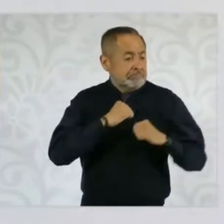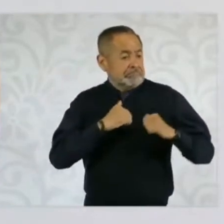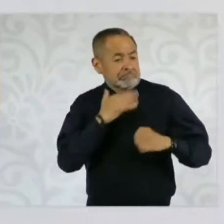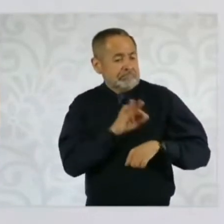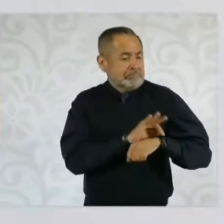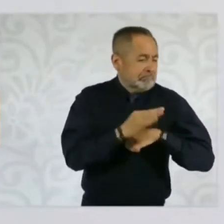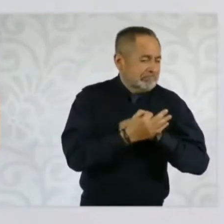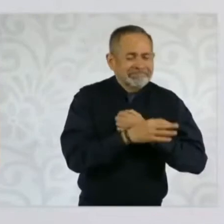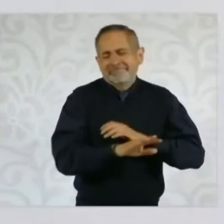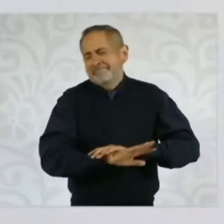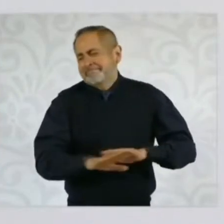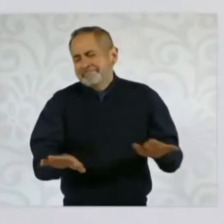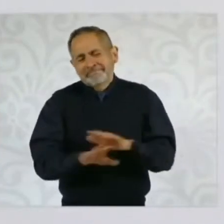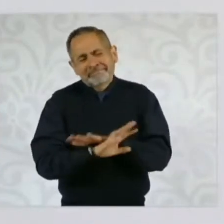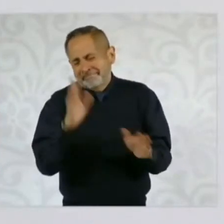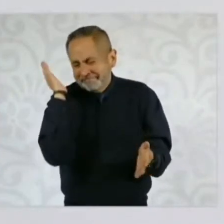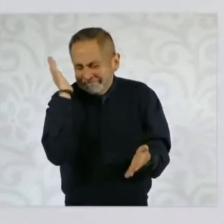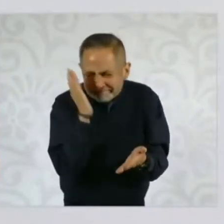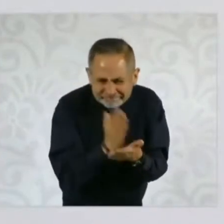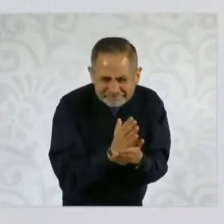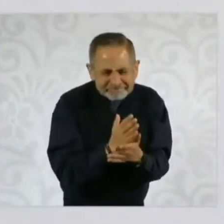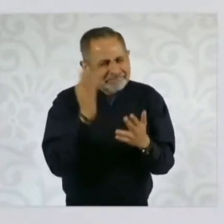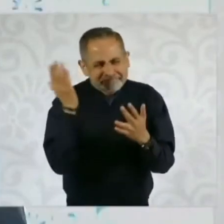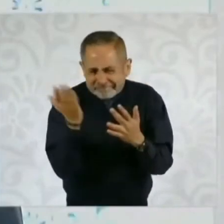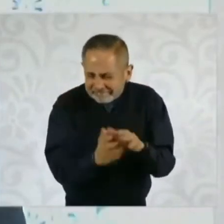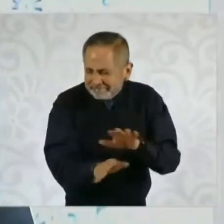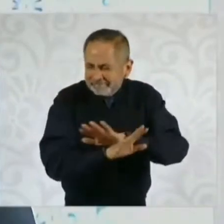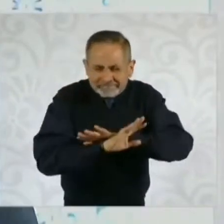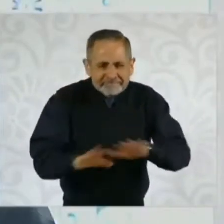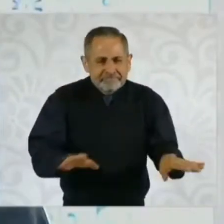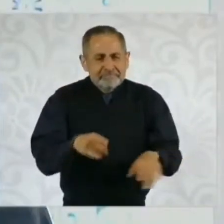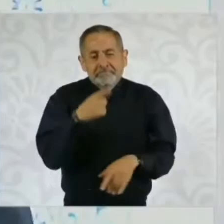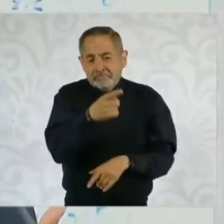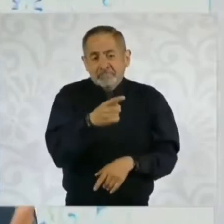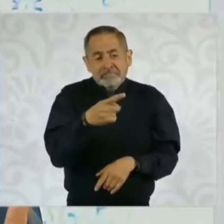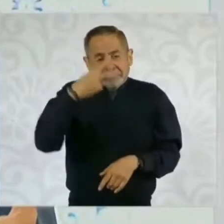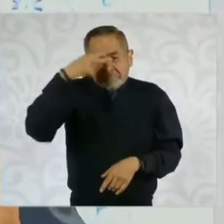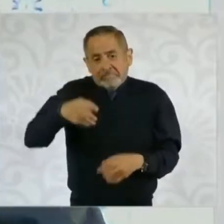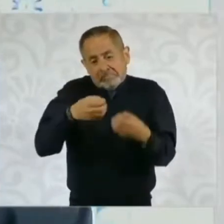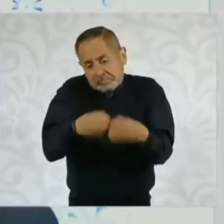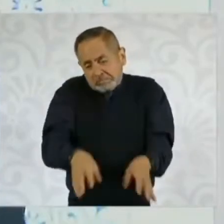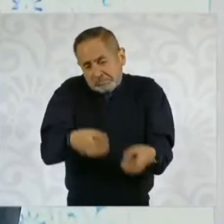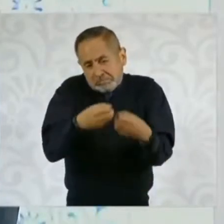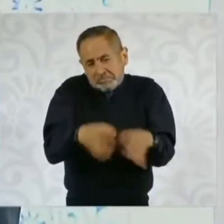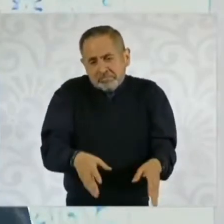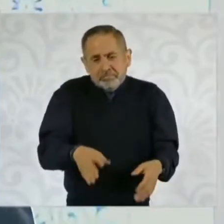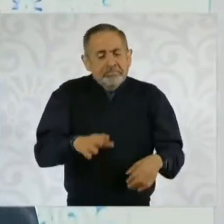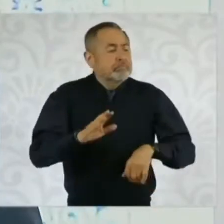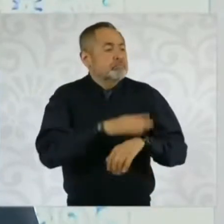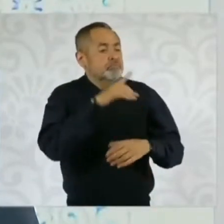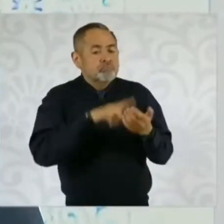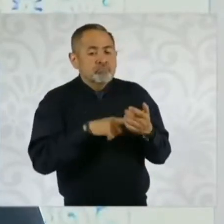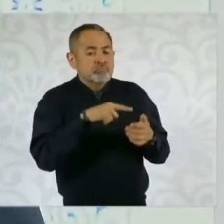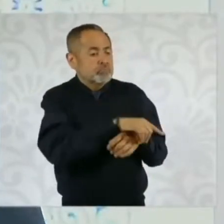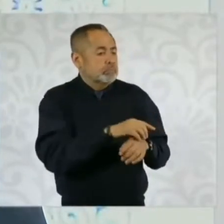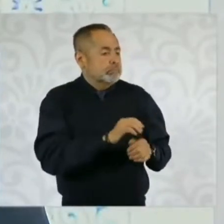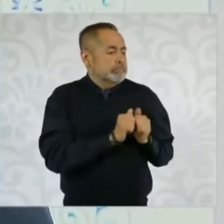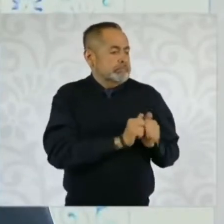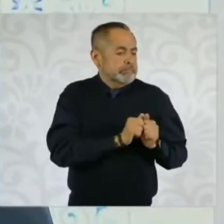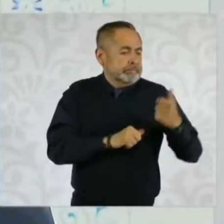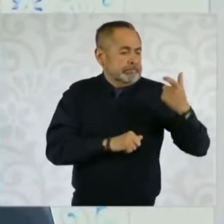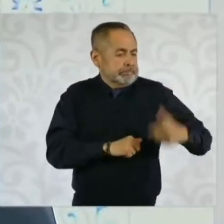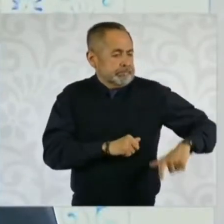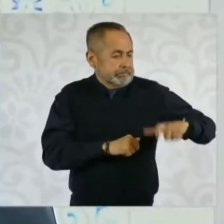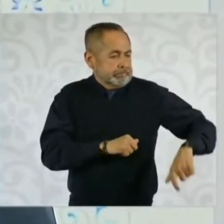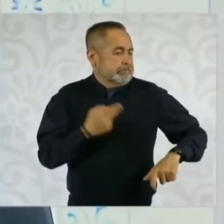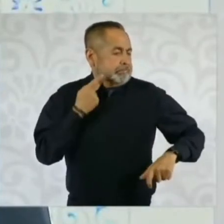¿Qué tanto daño le hizo a México y que estaba vinculada en mucho con ese amaciato entre el poder económico